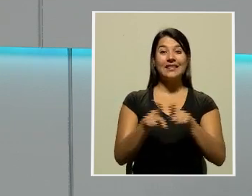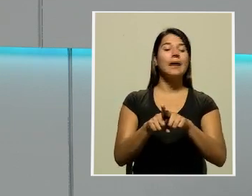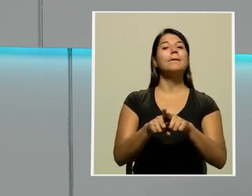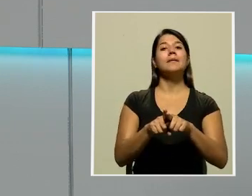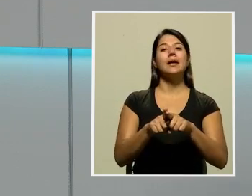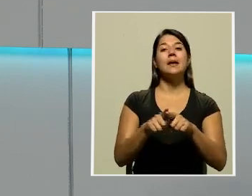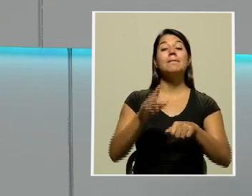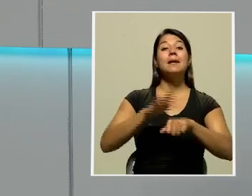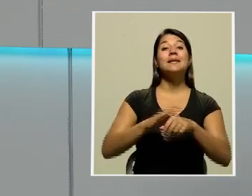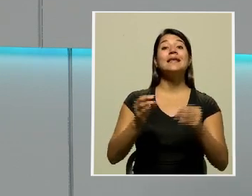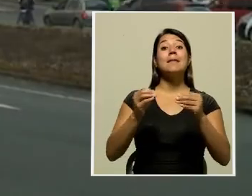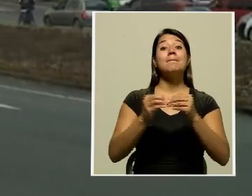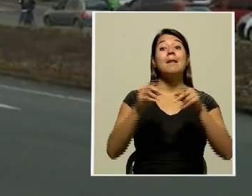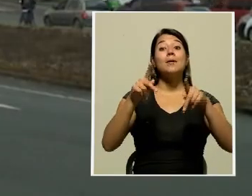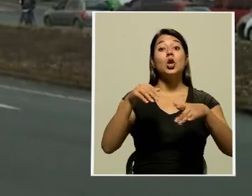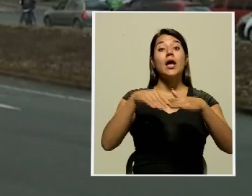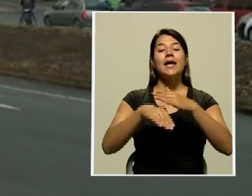eventos.